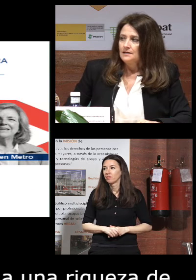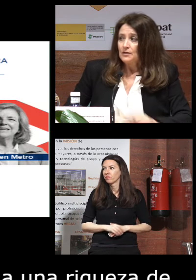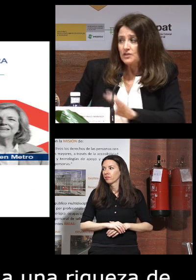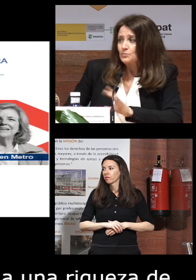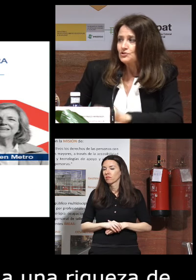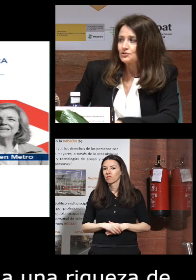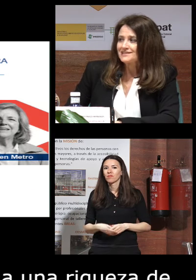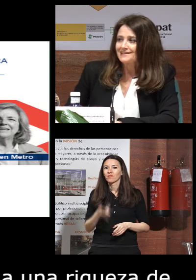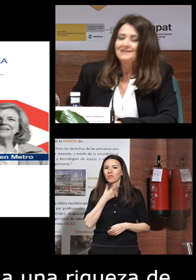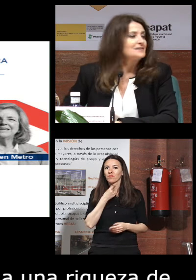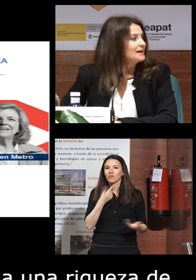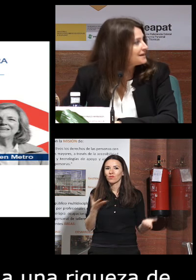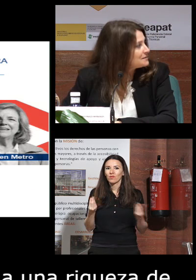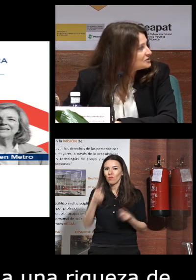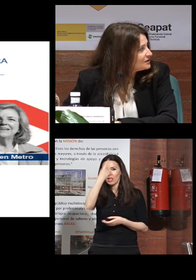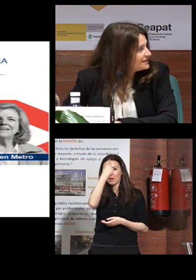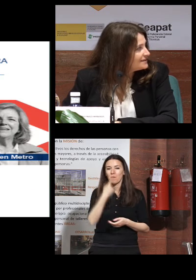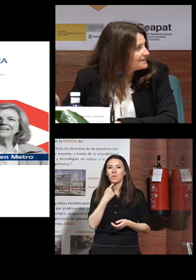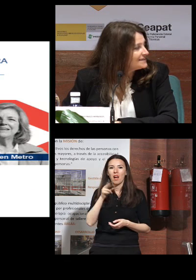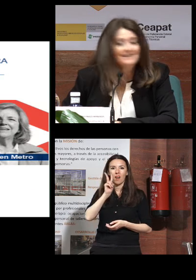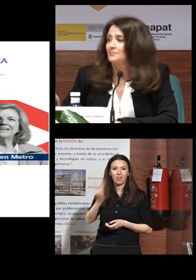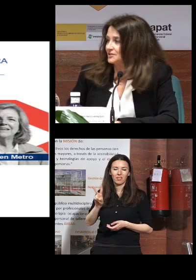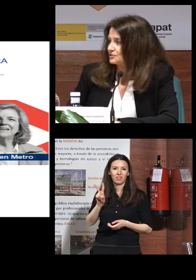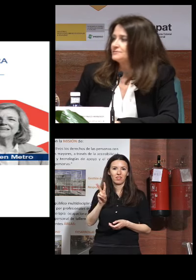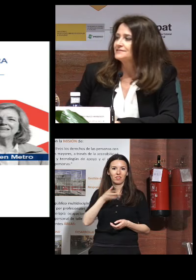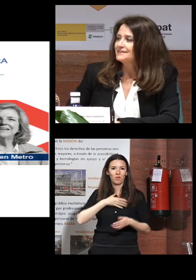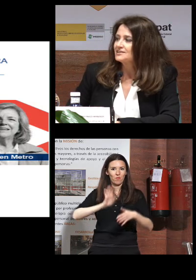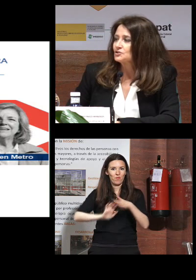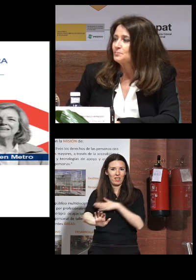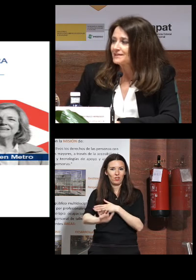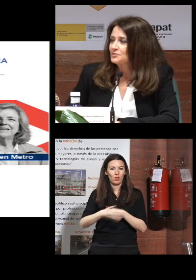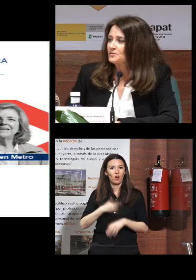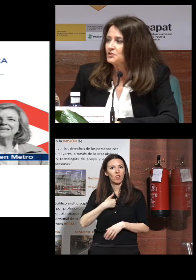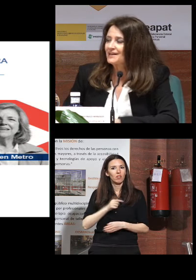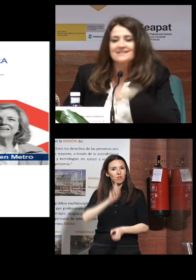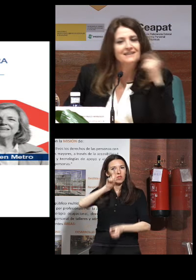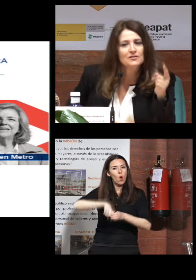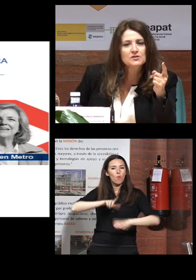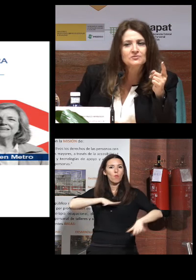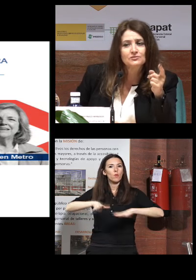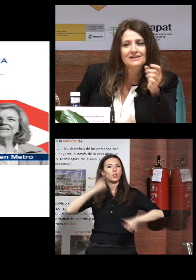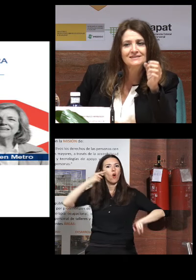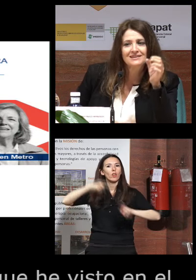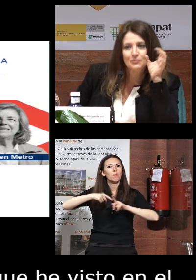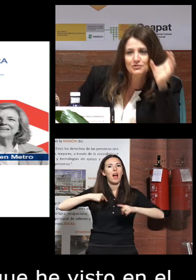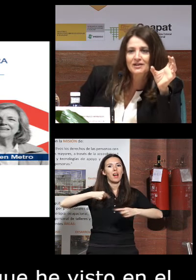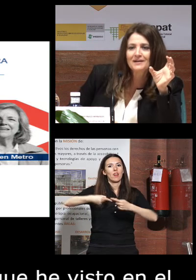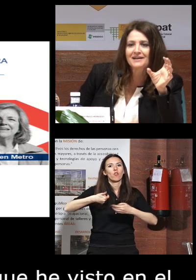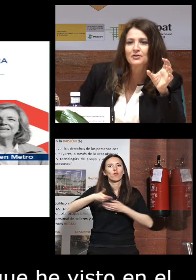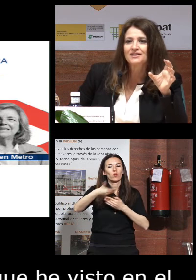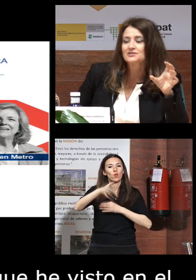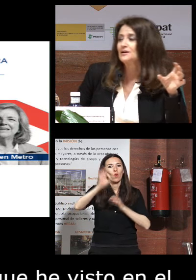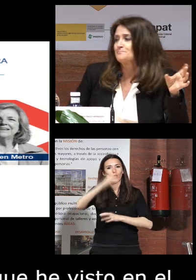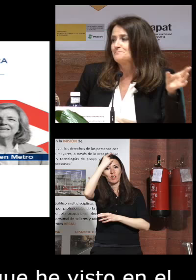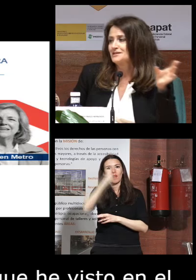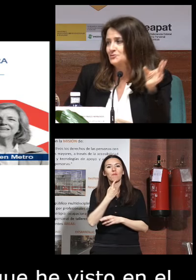me ha gustado mucho esta imagen que he visto en el metro de soy parte de un movimiento para las generaciones futuras y justo la imagen